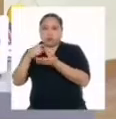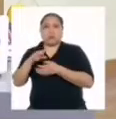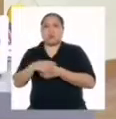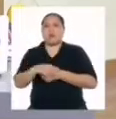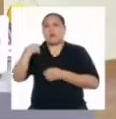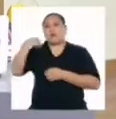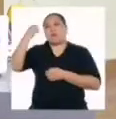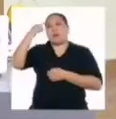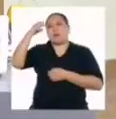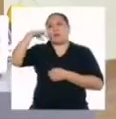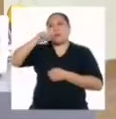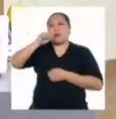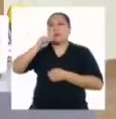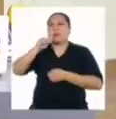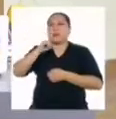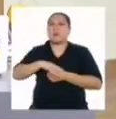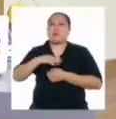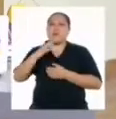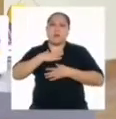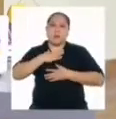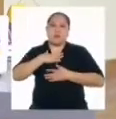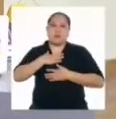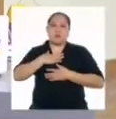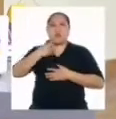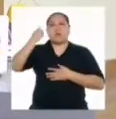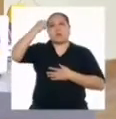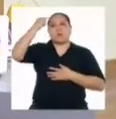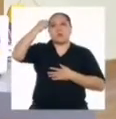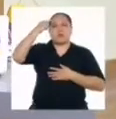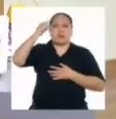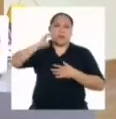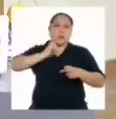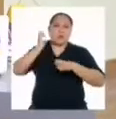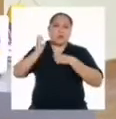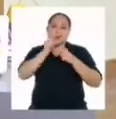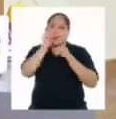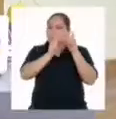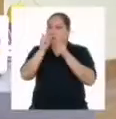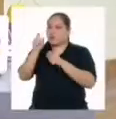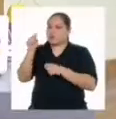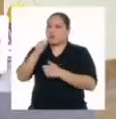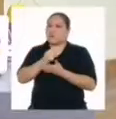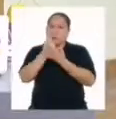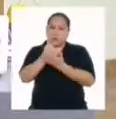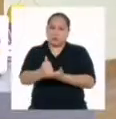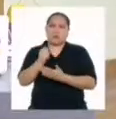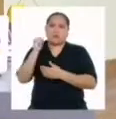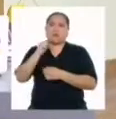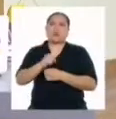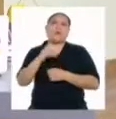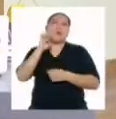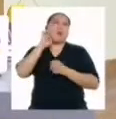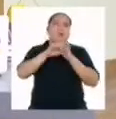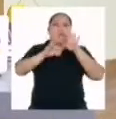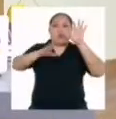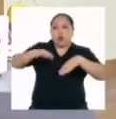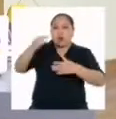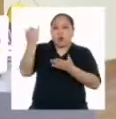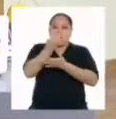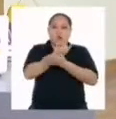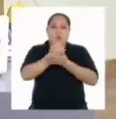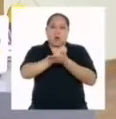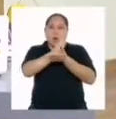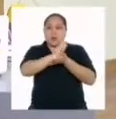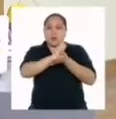pasatiempos ayudan al desarrollo físico, cognitivo y emocional de las personas. Porque las actividades que realizamos, ya sea tocar cajón,